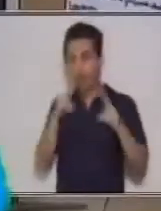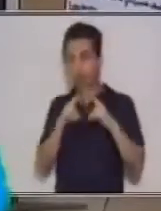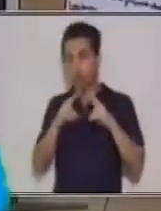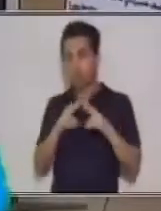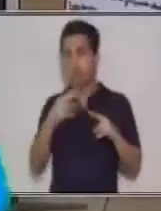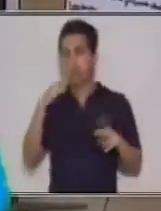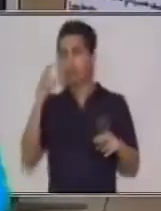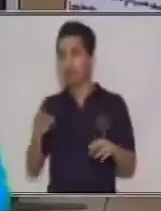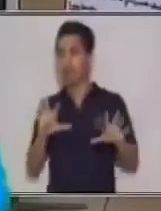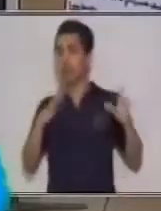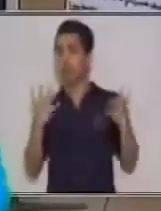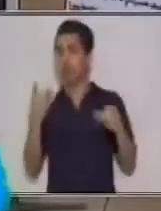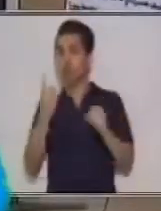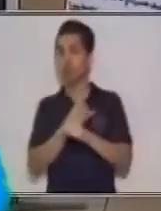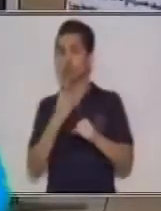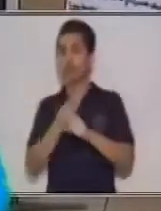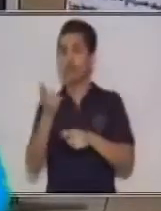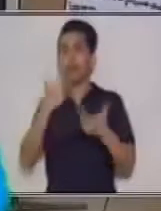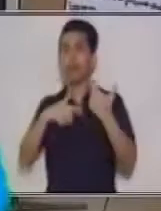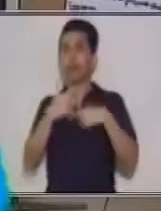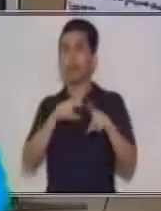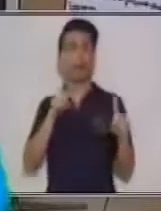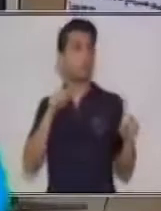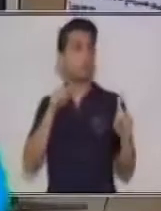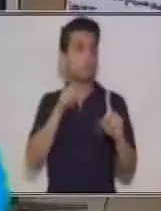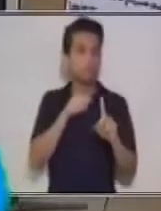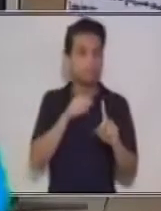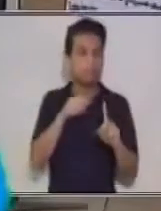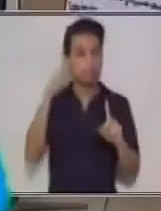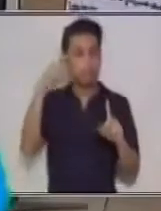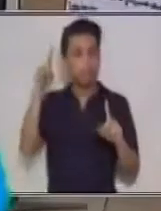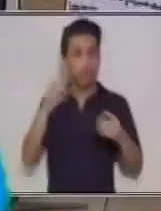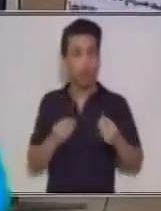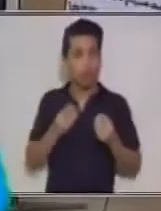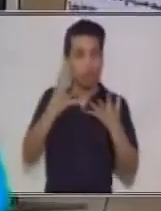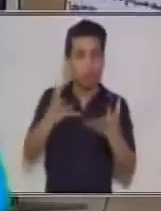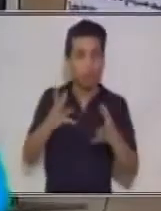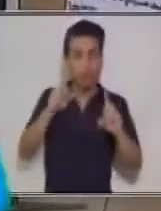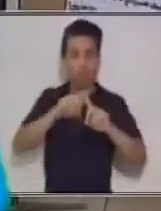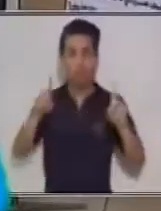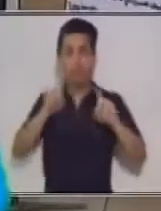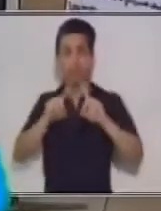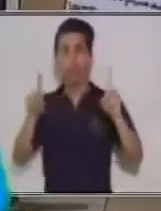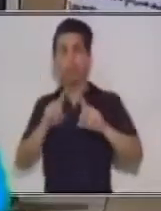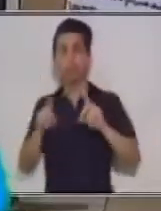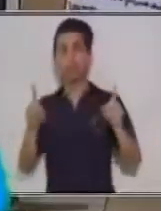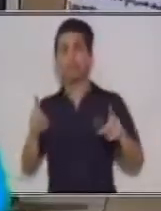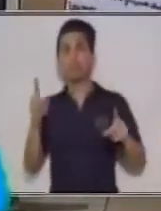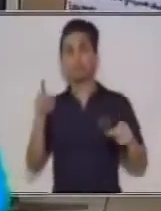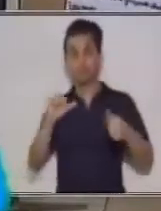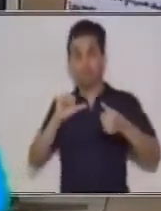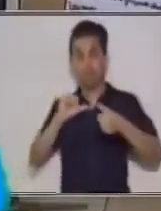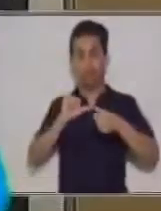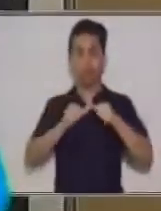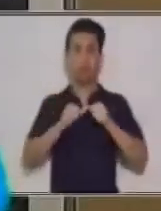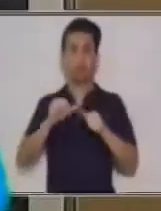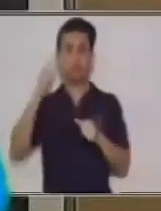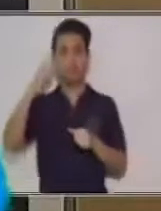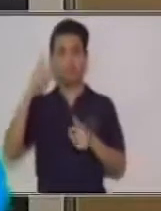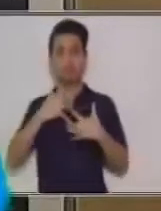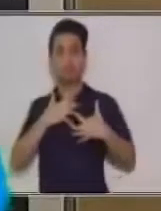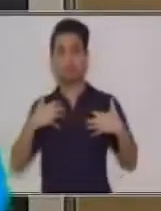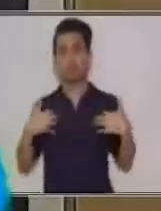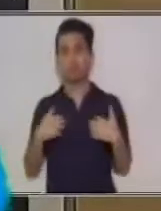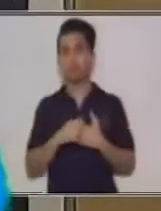Utiliza un lenguaje específico que se encarga de difundir las expresiones accesibles. Dirán ustedes,